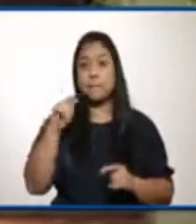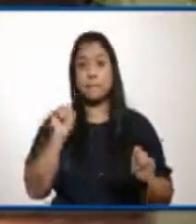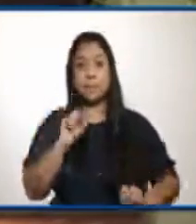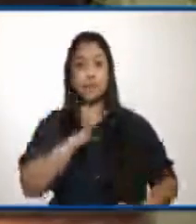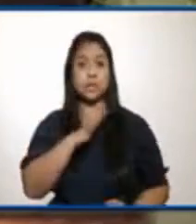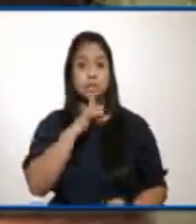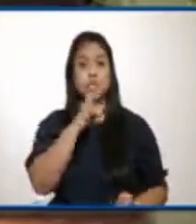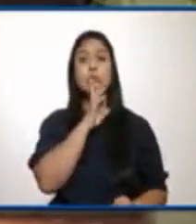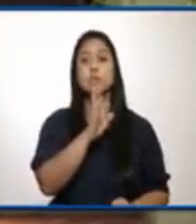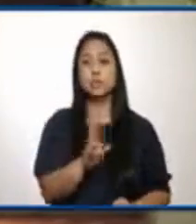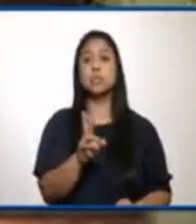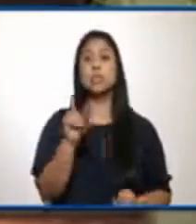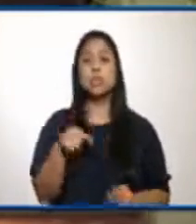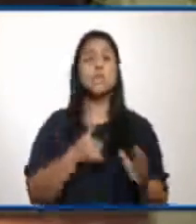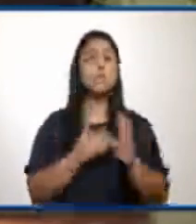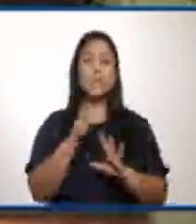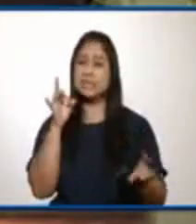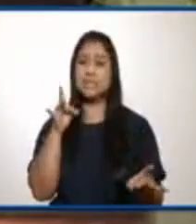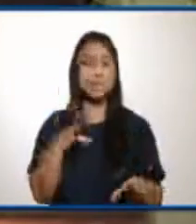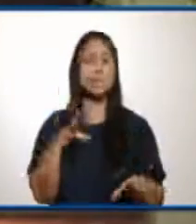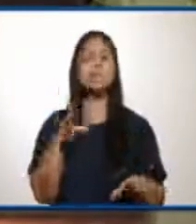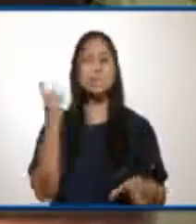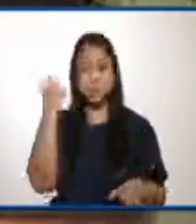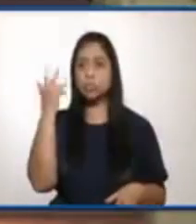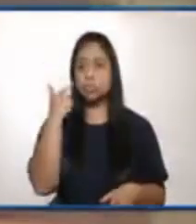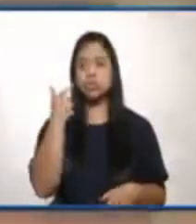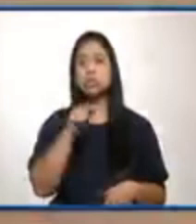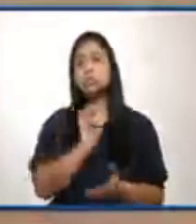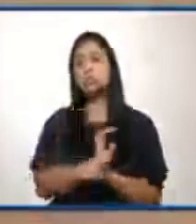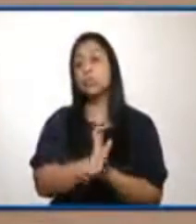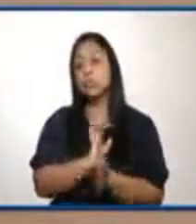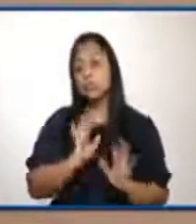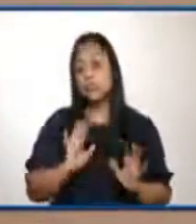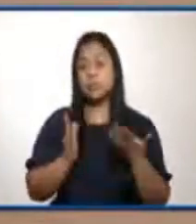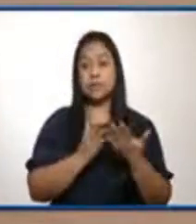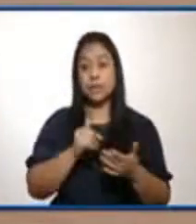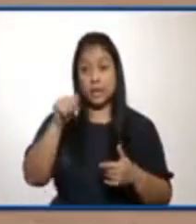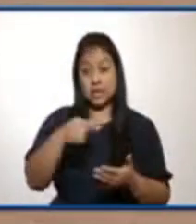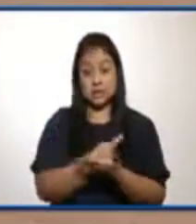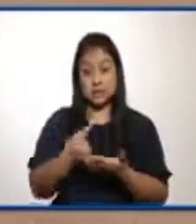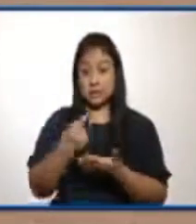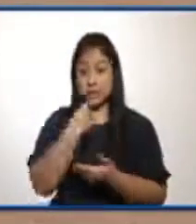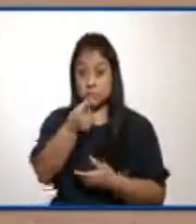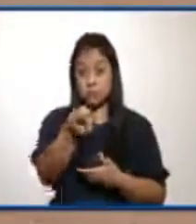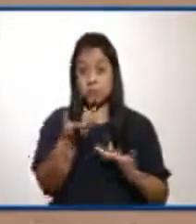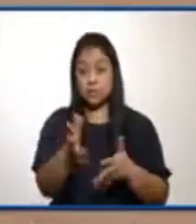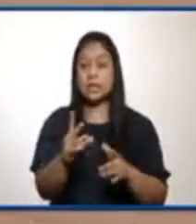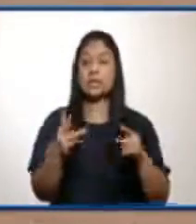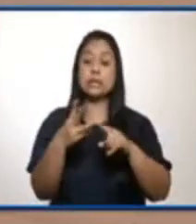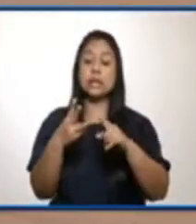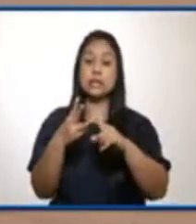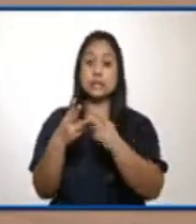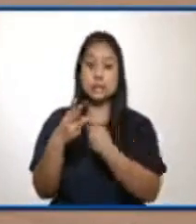resultado más exacto cada día. Entonces, yo esperaría que esta semana, como usted mencionó, es la tercera,